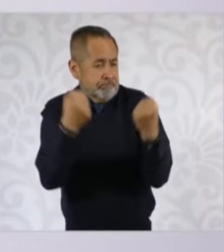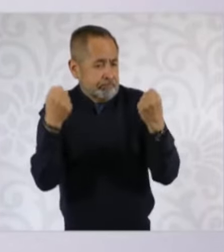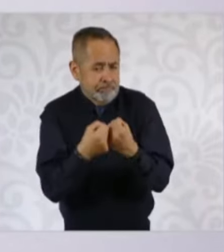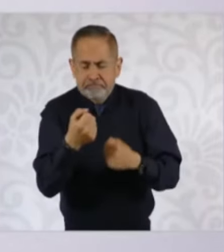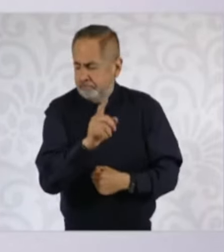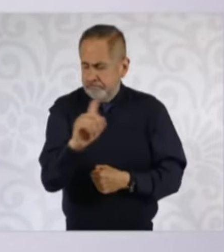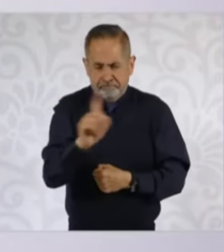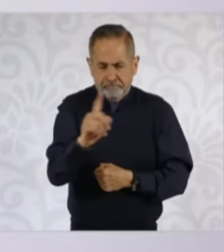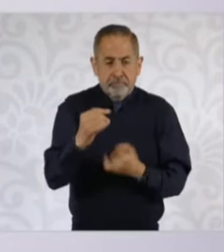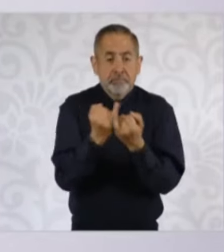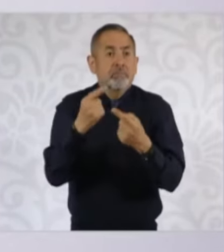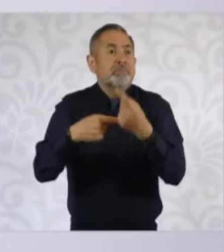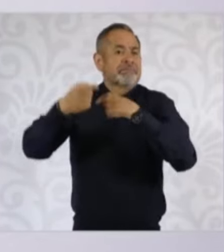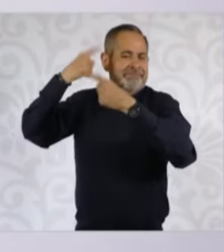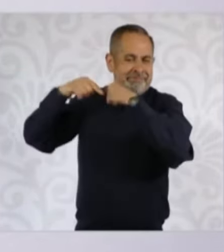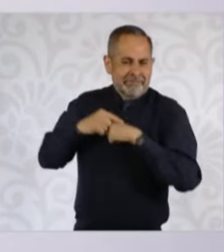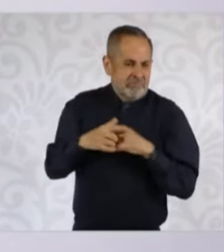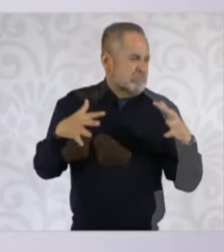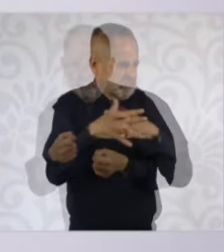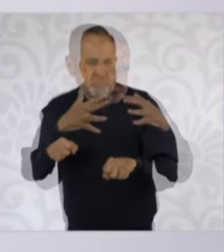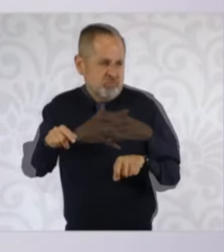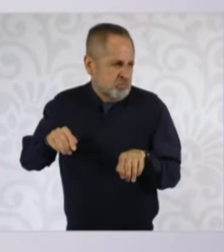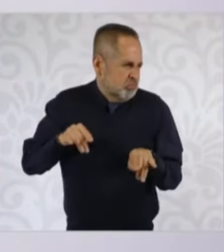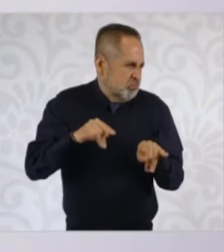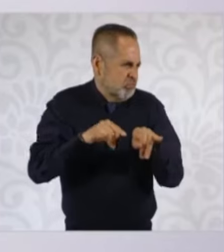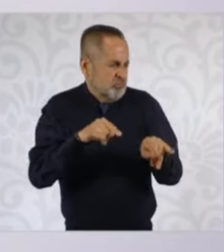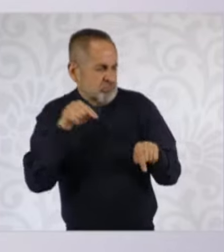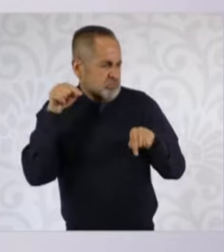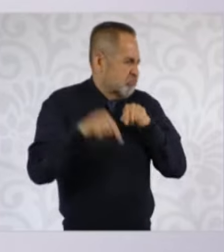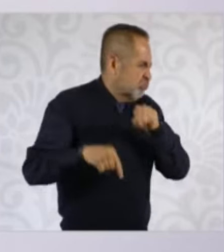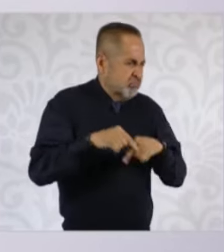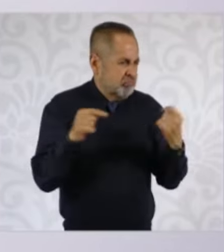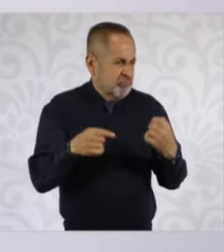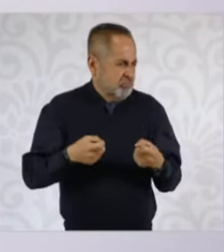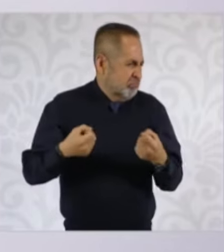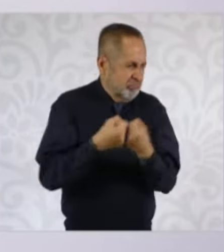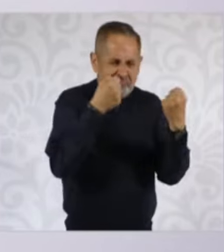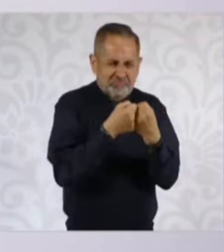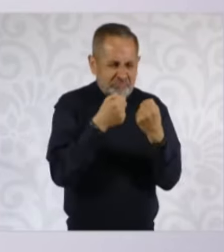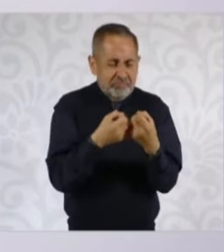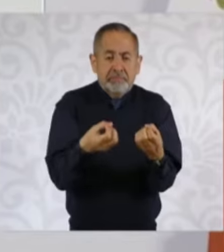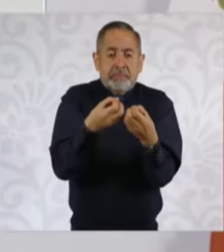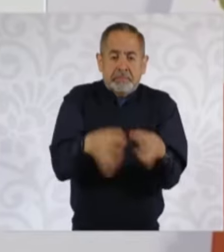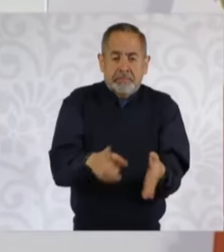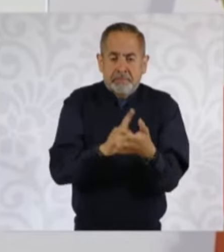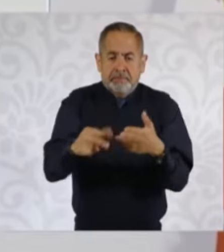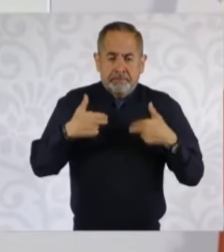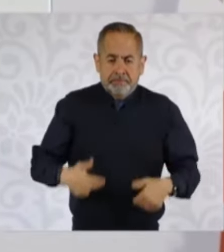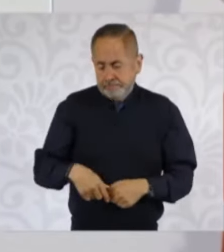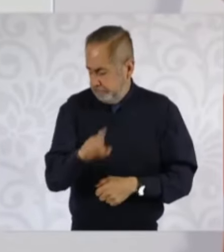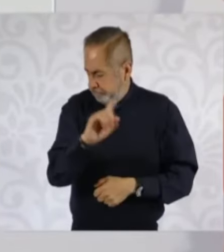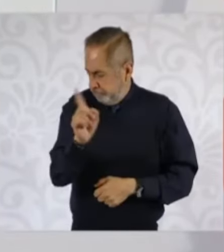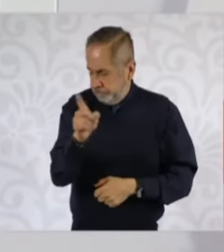regresar a la guerra contra el narco. No es llegar a, en un marco fuera de los derechos humanos y dentro